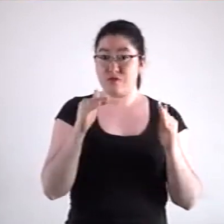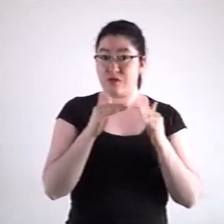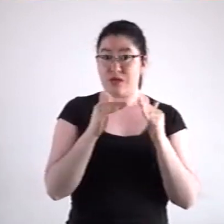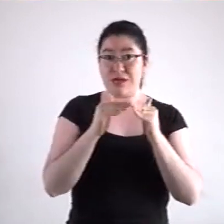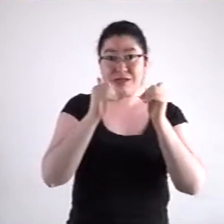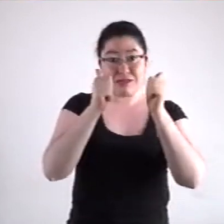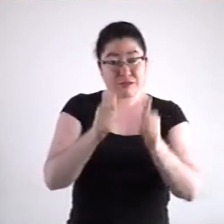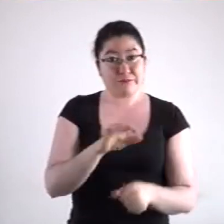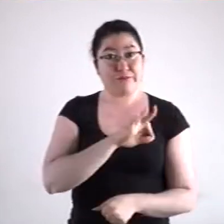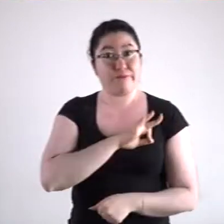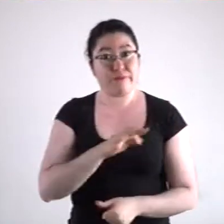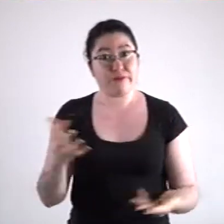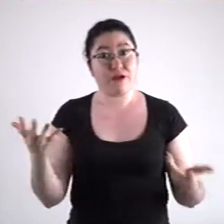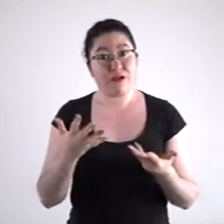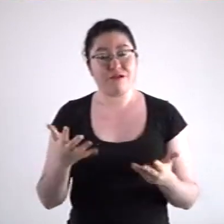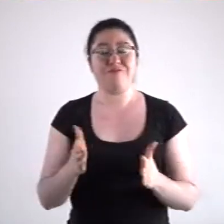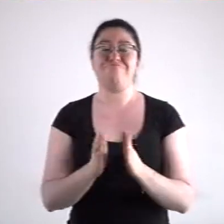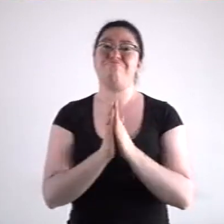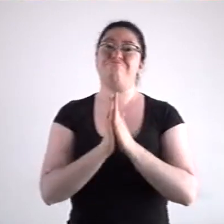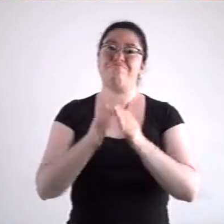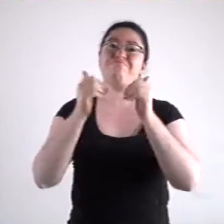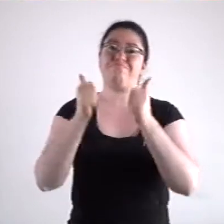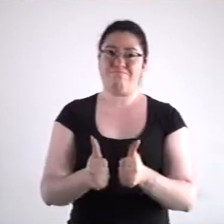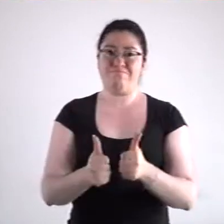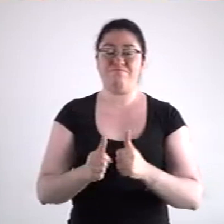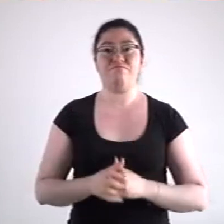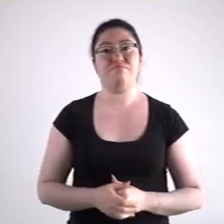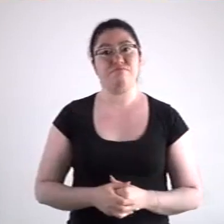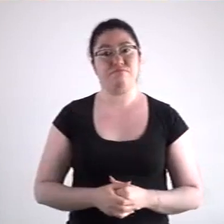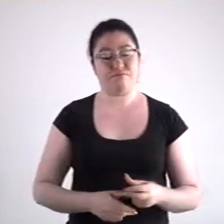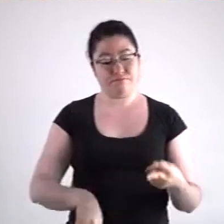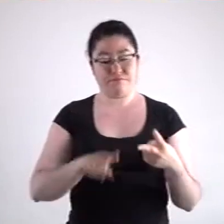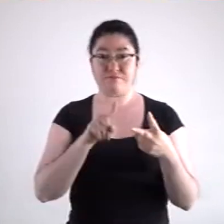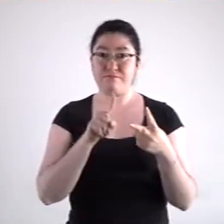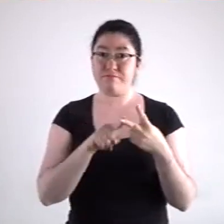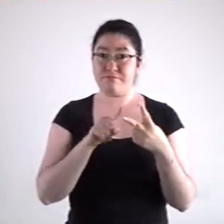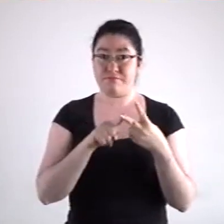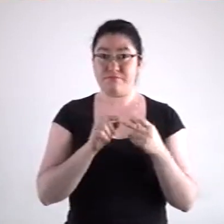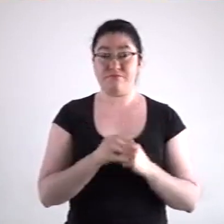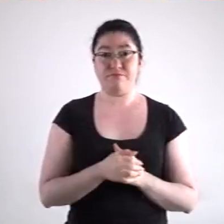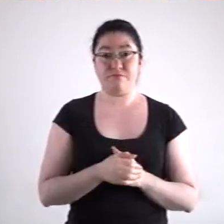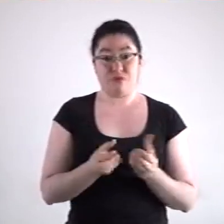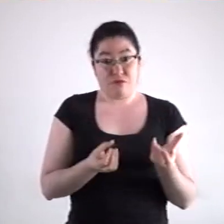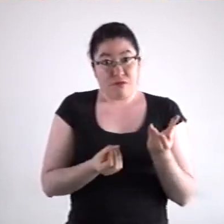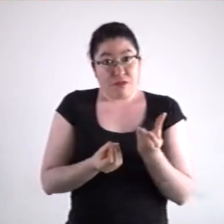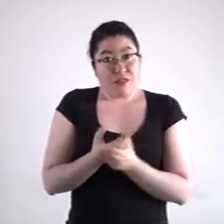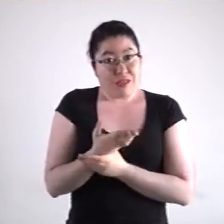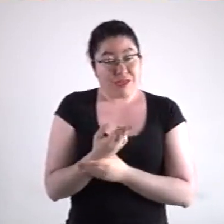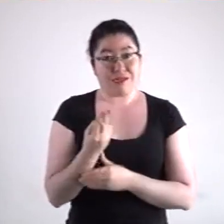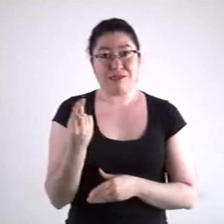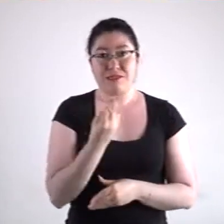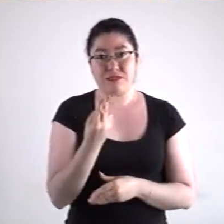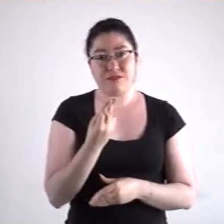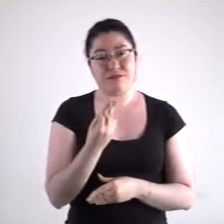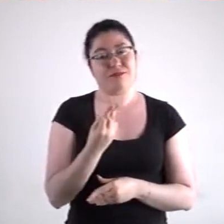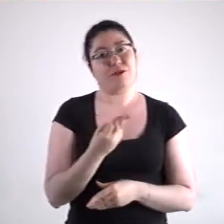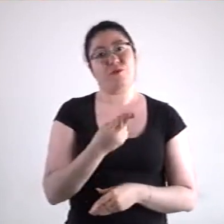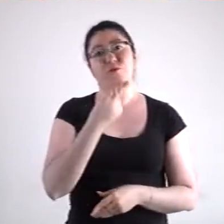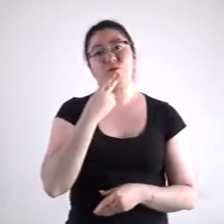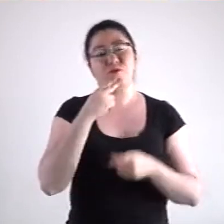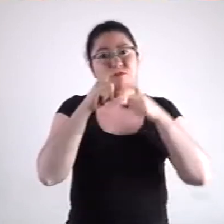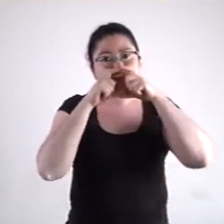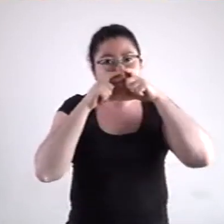Si puedes seguir quedándote en casa, hazlo. 2. Si sales, sé